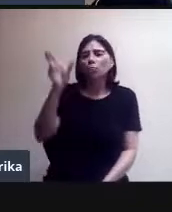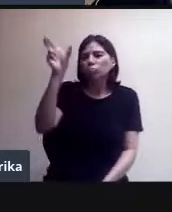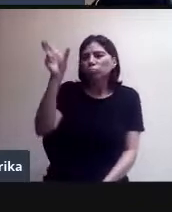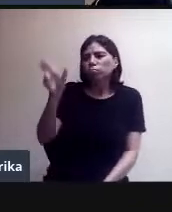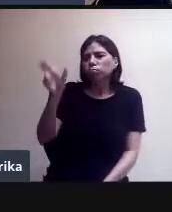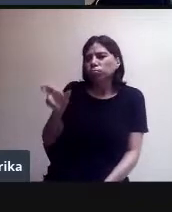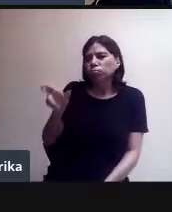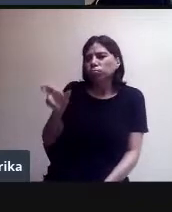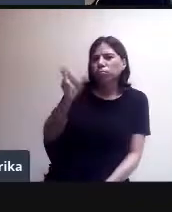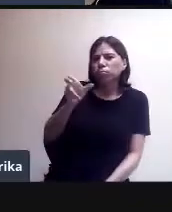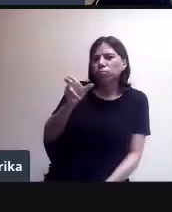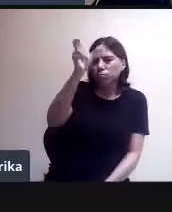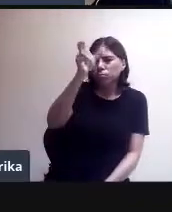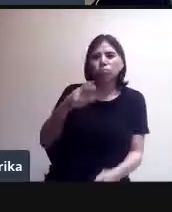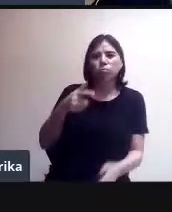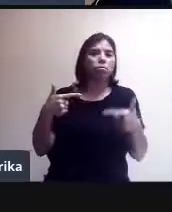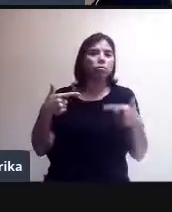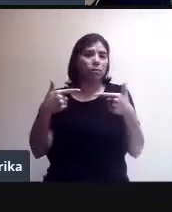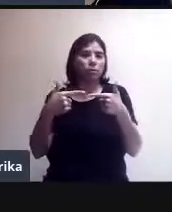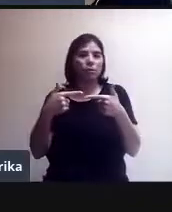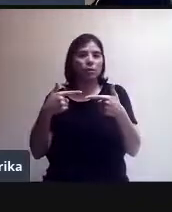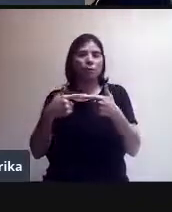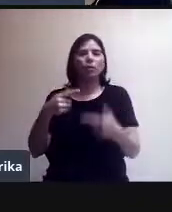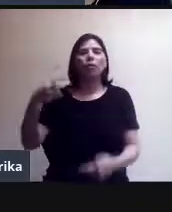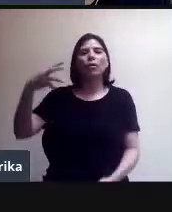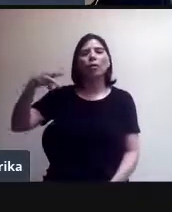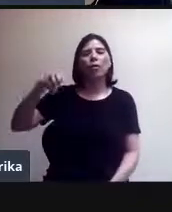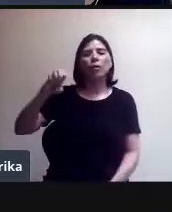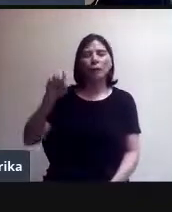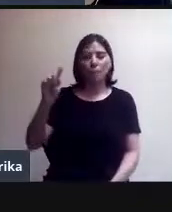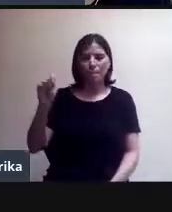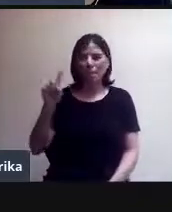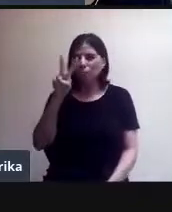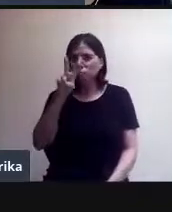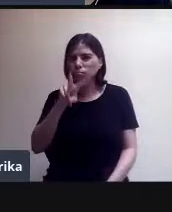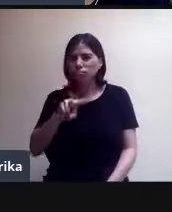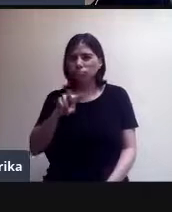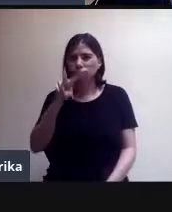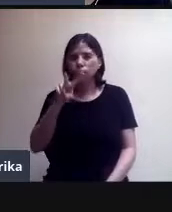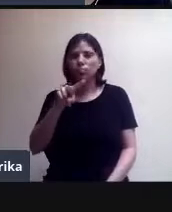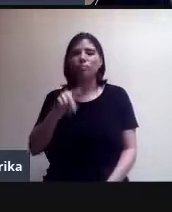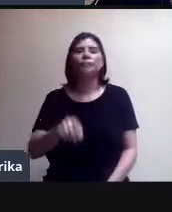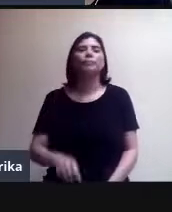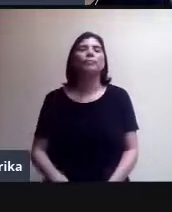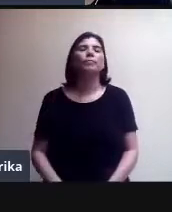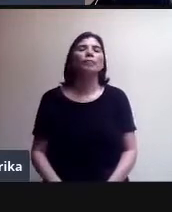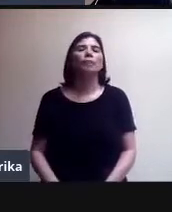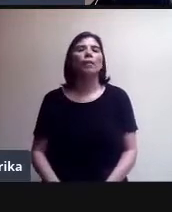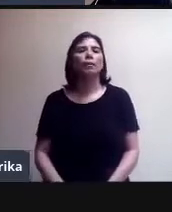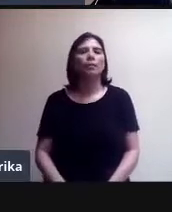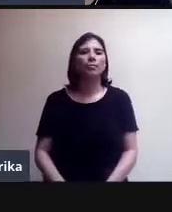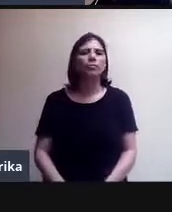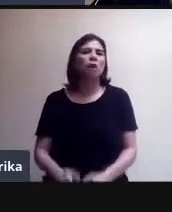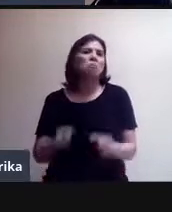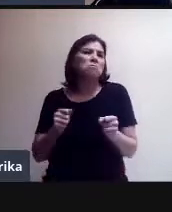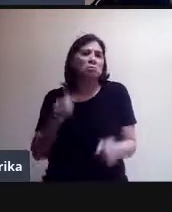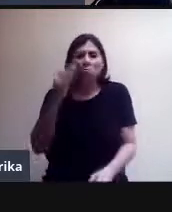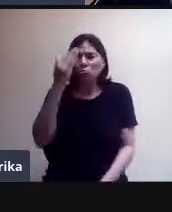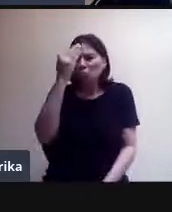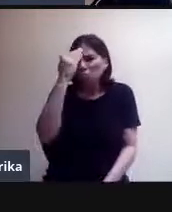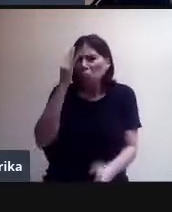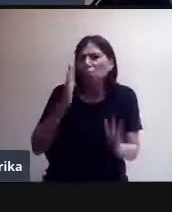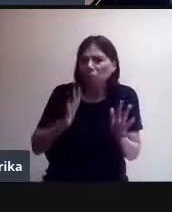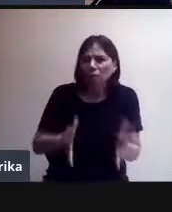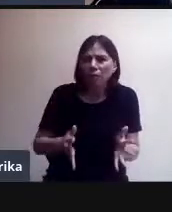Google Meet, que es el tema que nos ocupa en esta ocasión. Bueno, pues, Google Meet, que seguramente muchos de ustedes conocen,